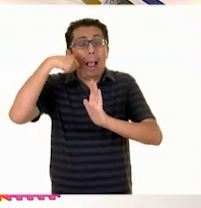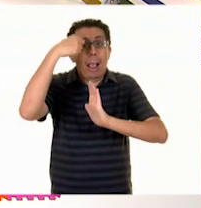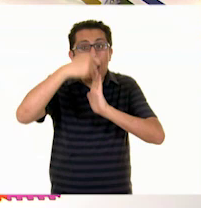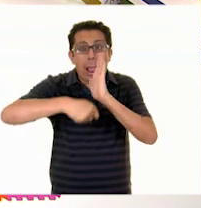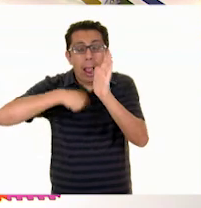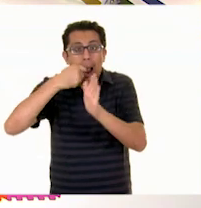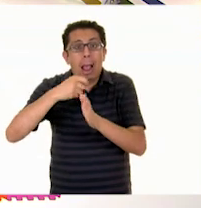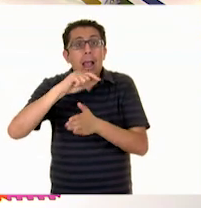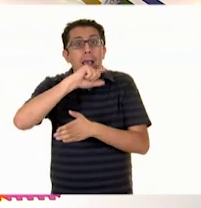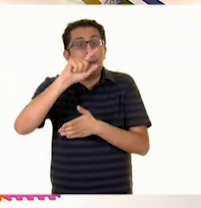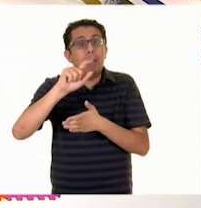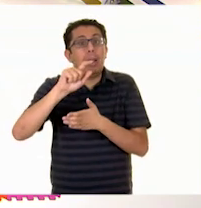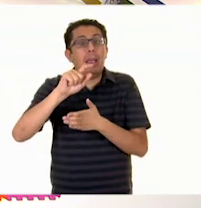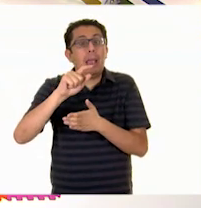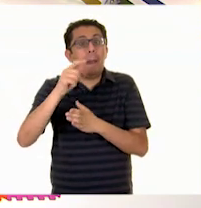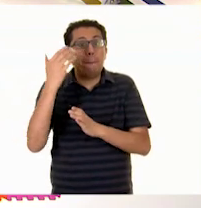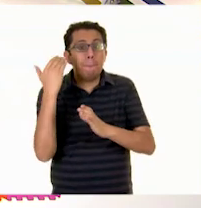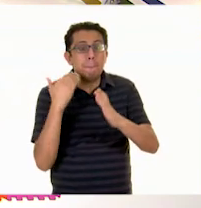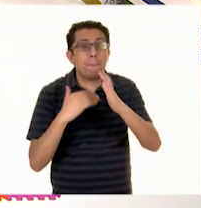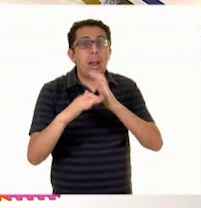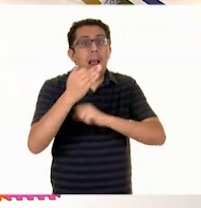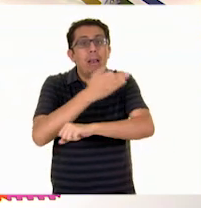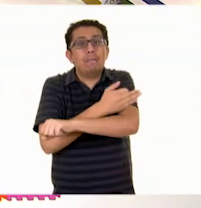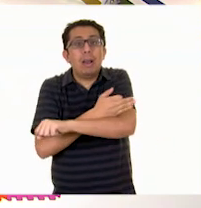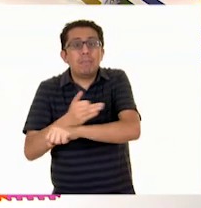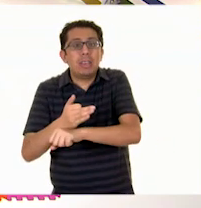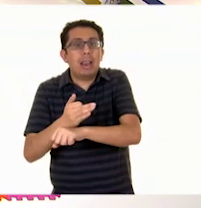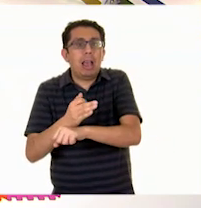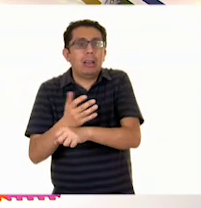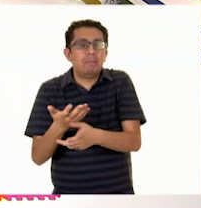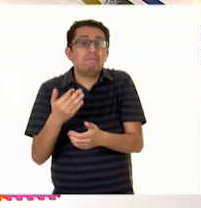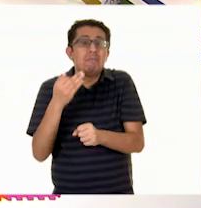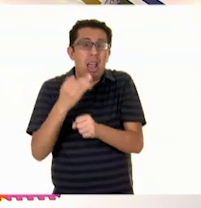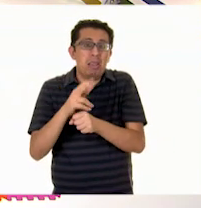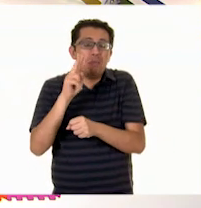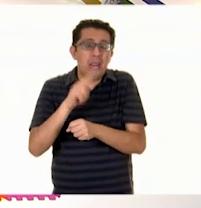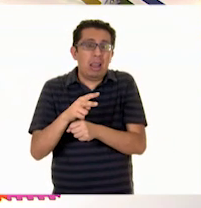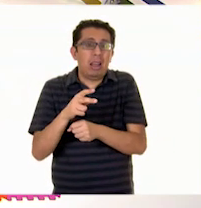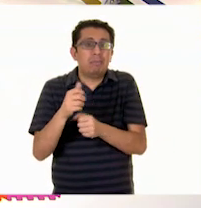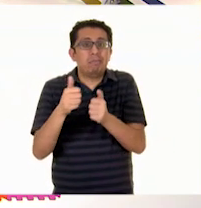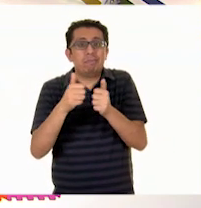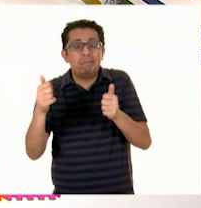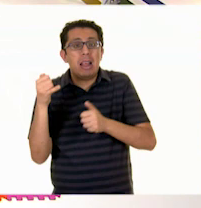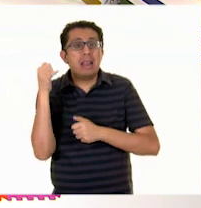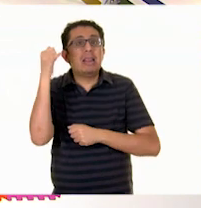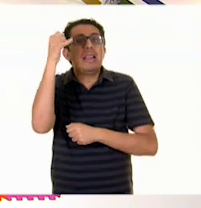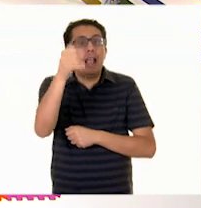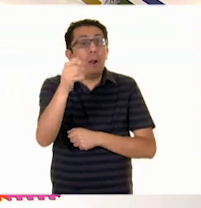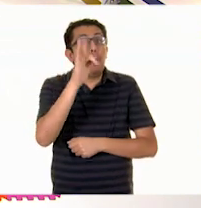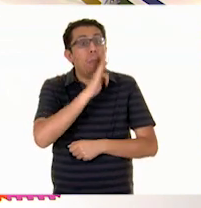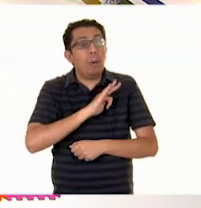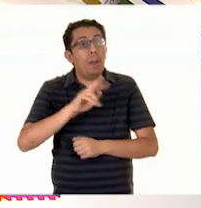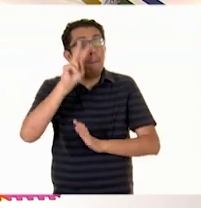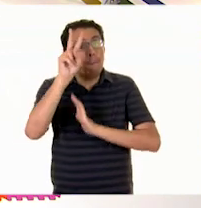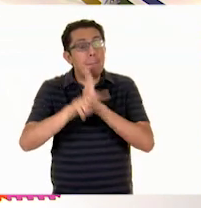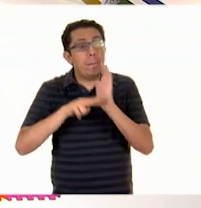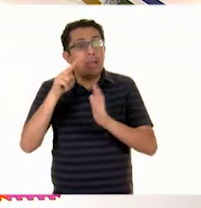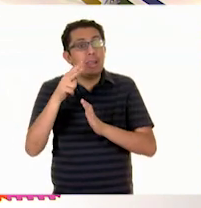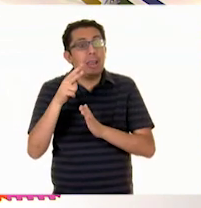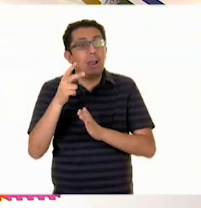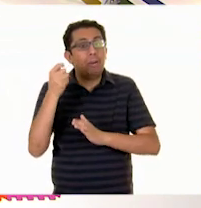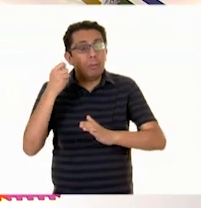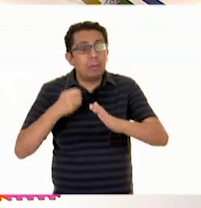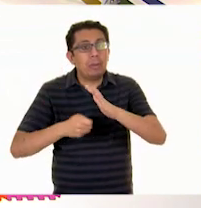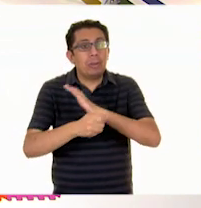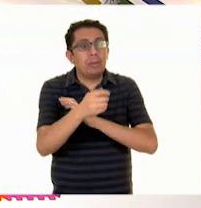familiares que viven, pues ahorita que estamos un poquito alejados de la familia, podemos mandarles ese video o a las maestras, como nos